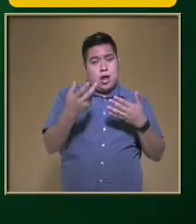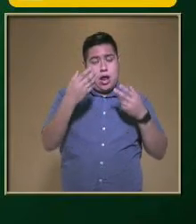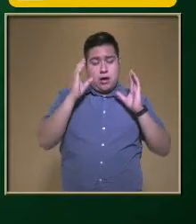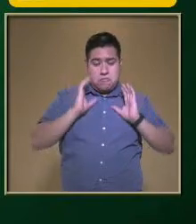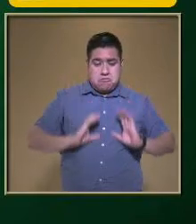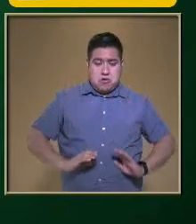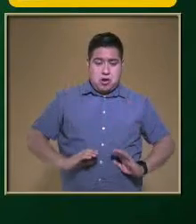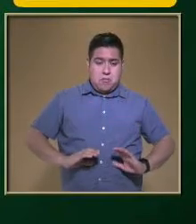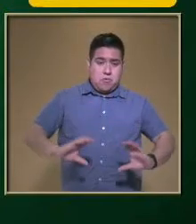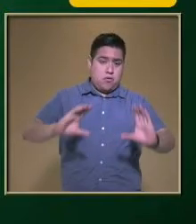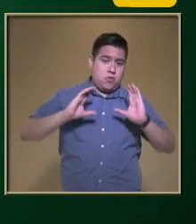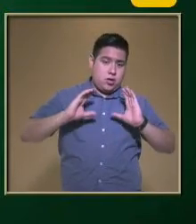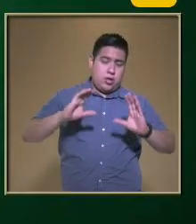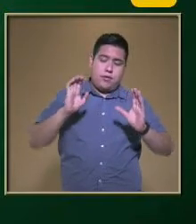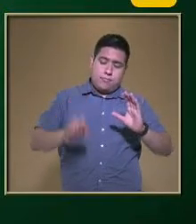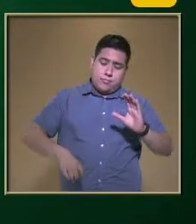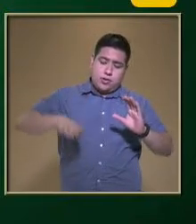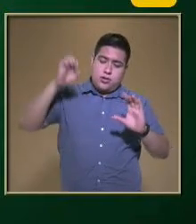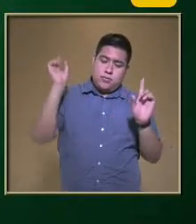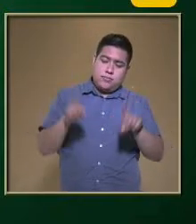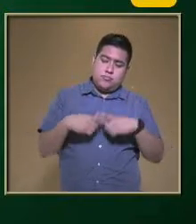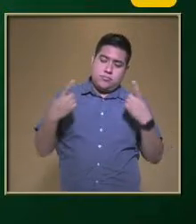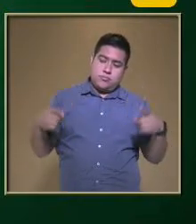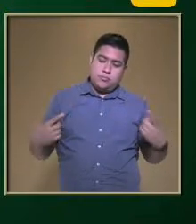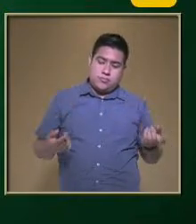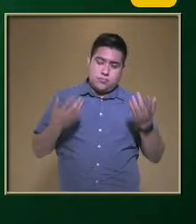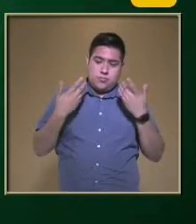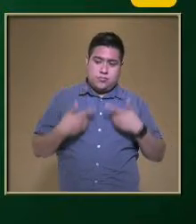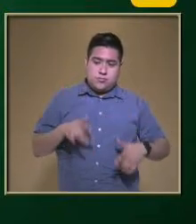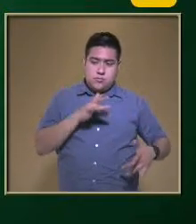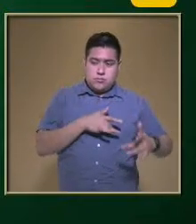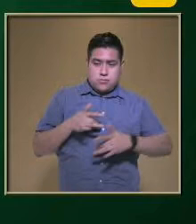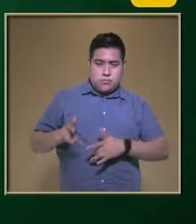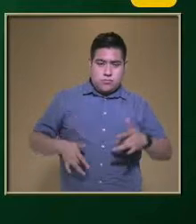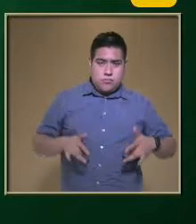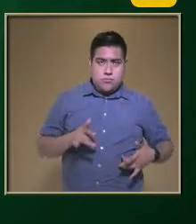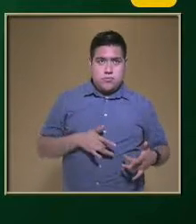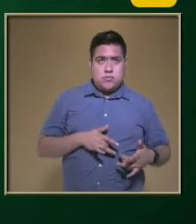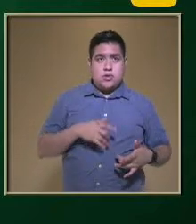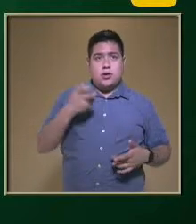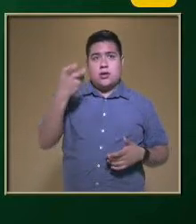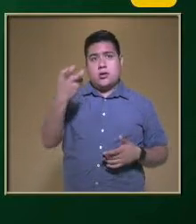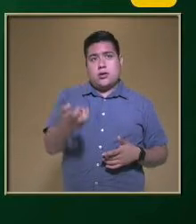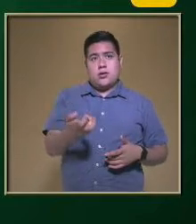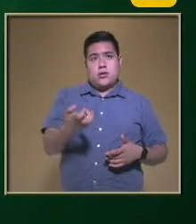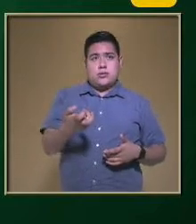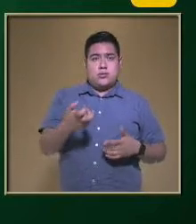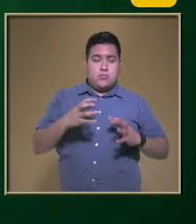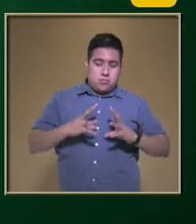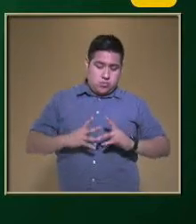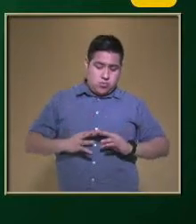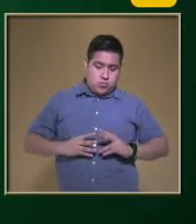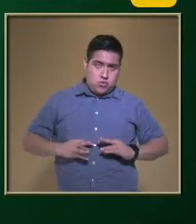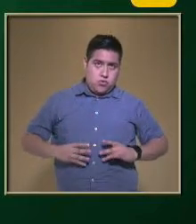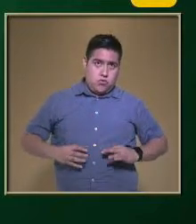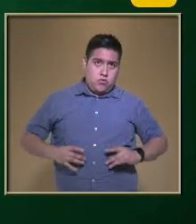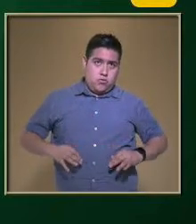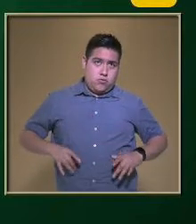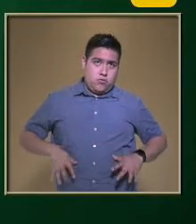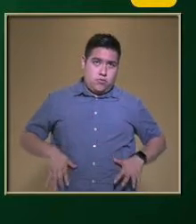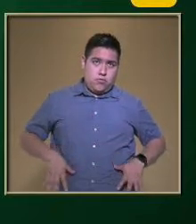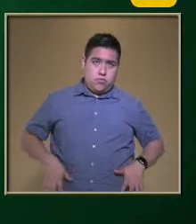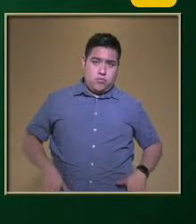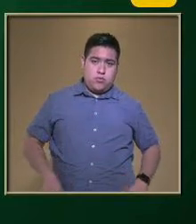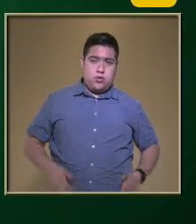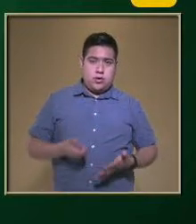Construirnos Crecer Desarrollarnos Mantener nuestras funciones Todo esto Gracias a la descomposición Que se hace En el estómago Y la